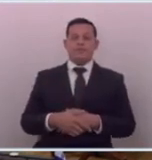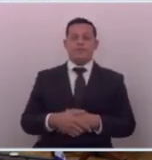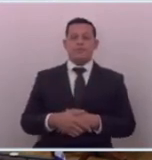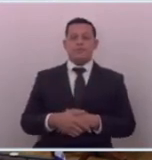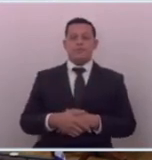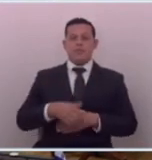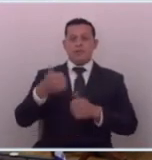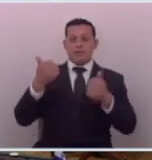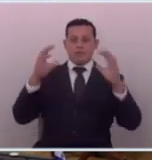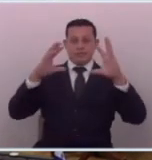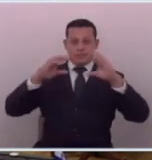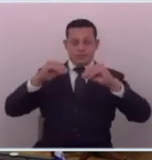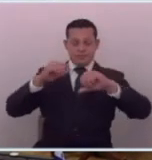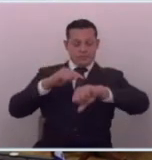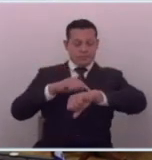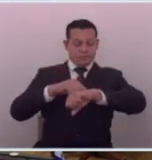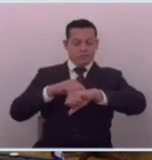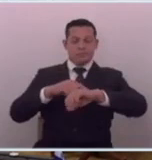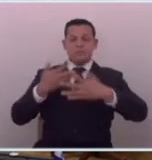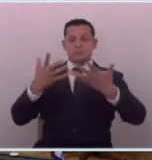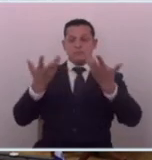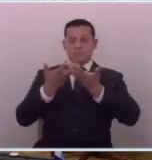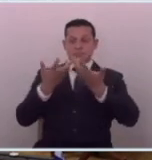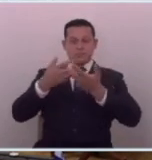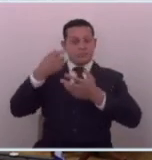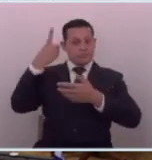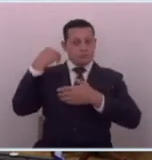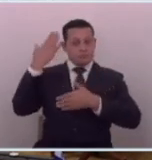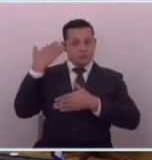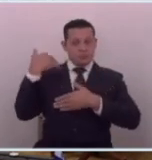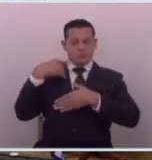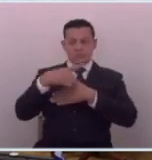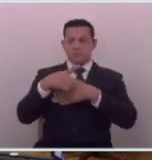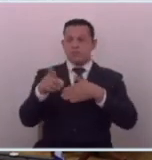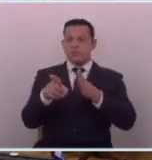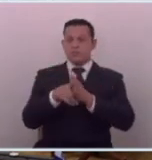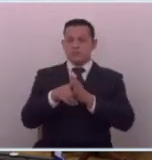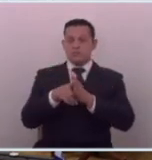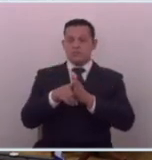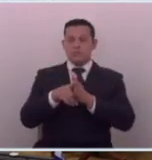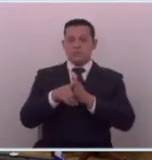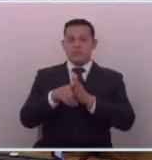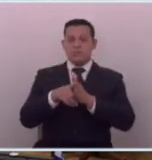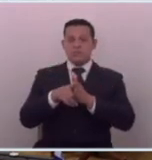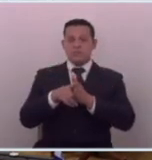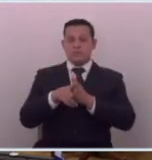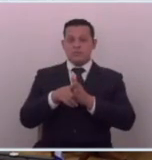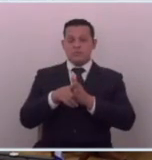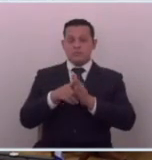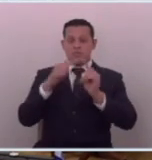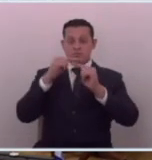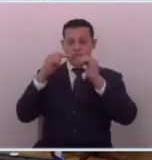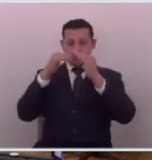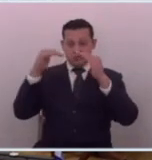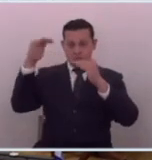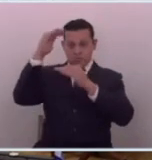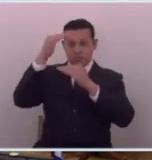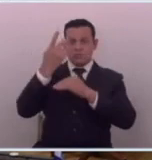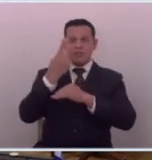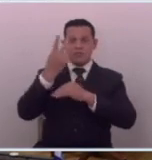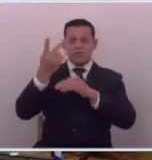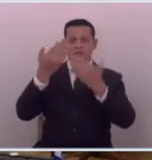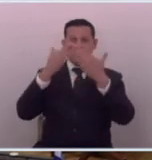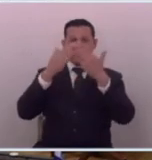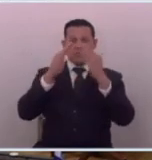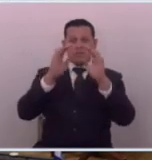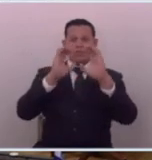buenas noches ya compañeros diputados y diputadas y sobre todo a nuestros jefes que son los que nos ven por